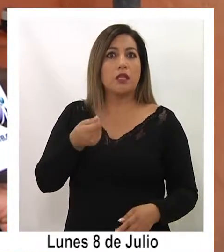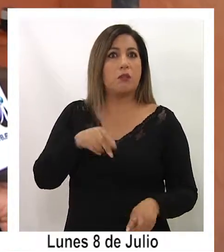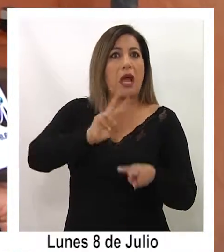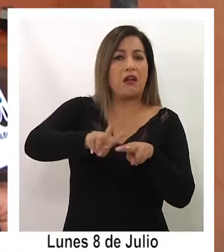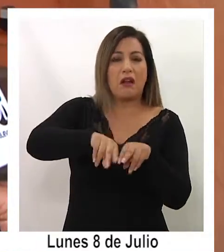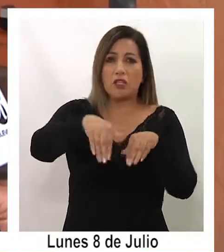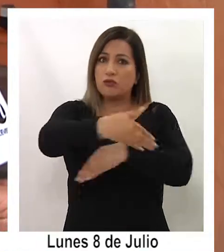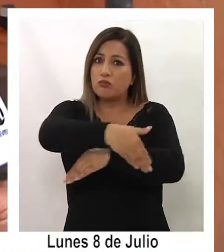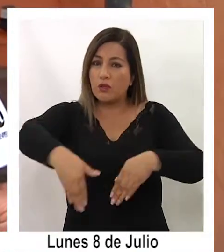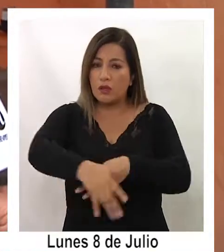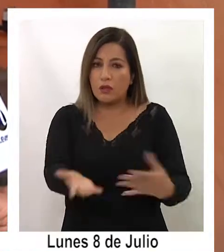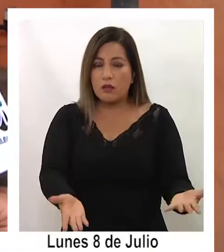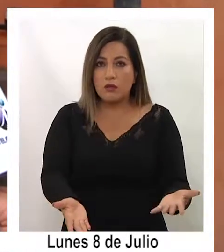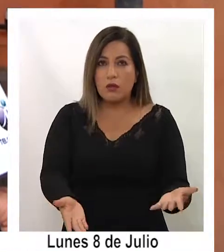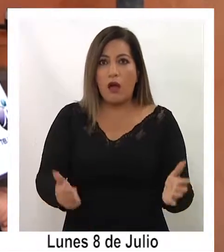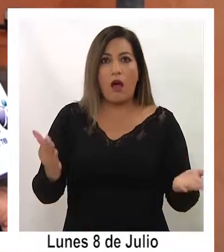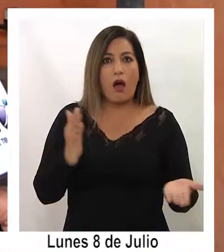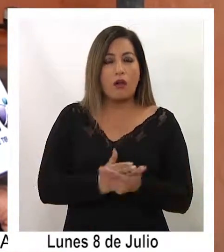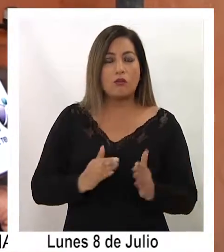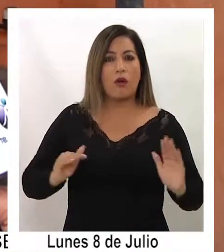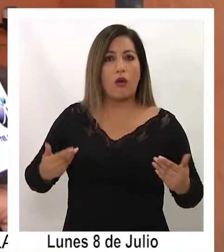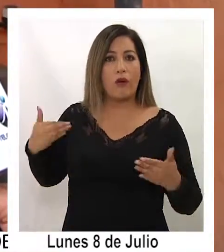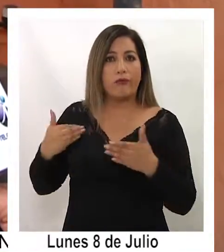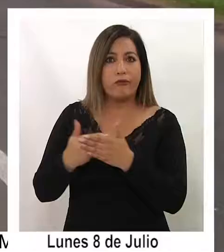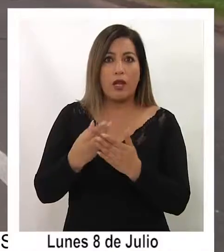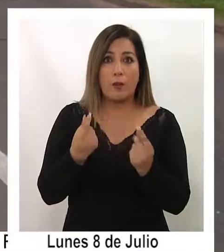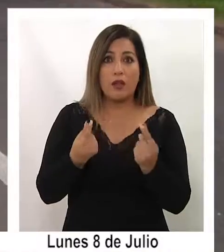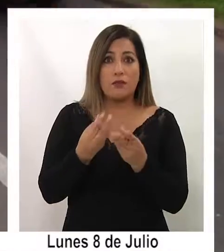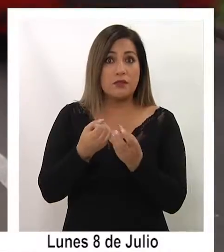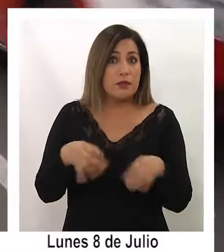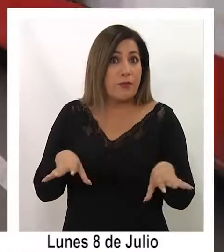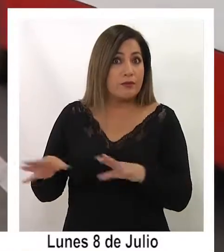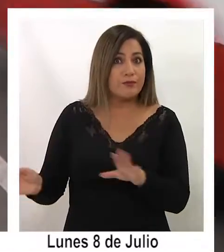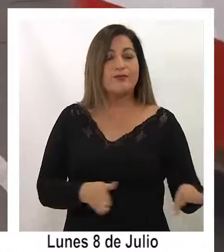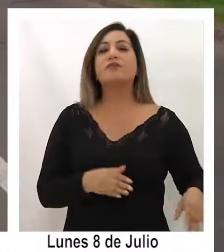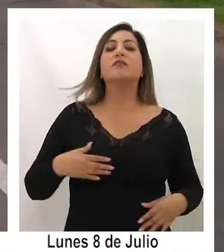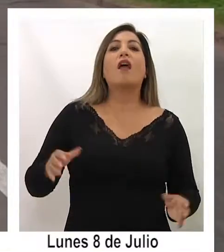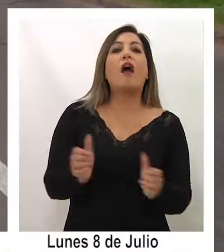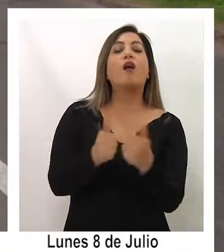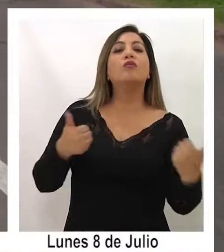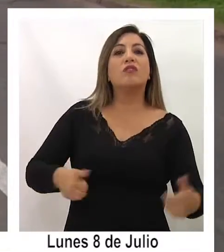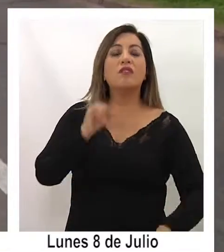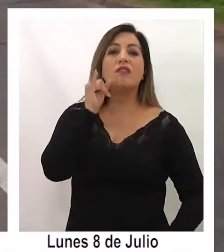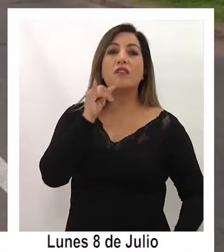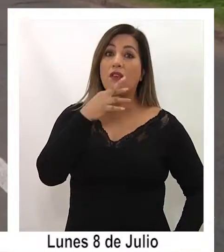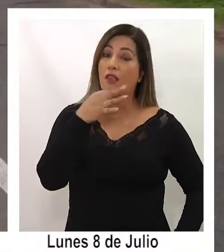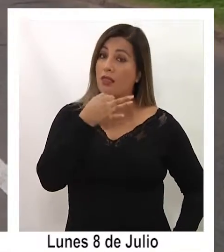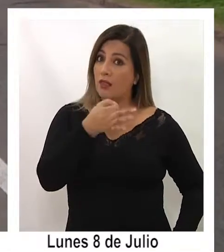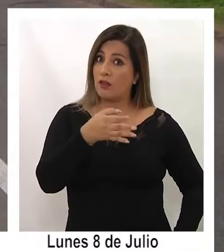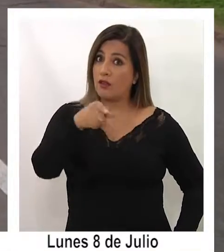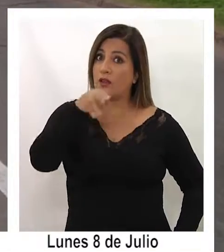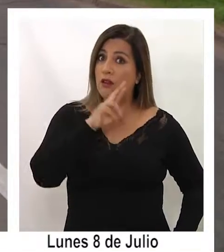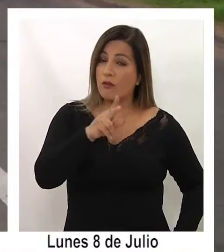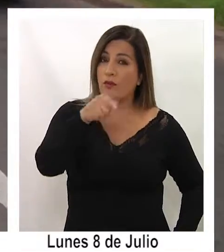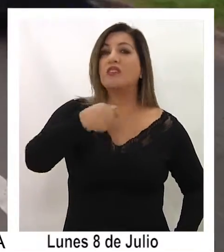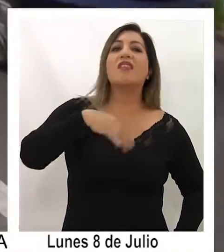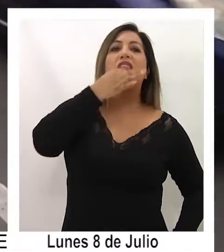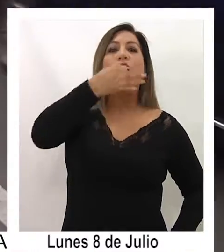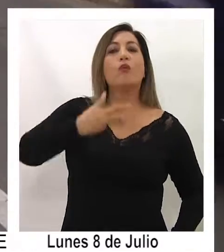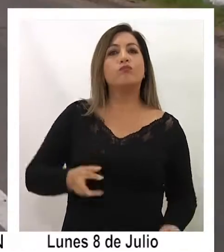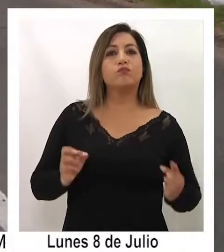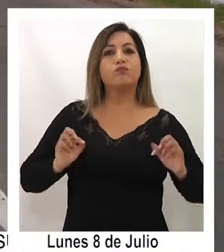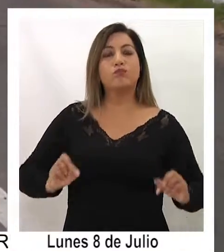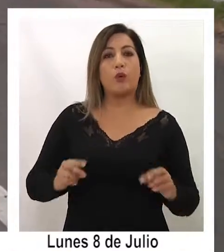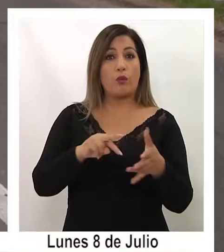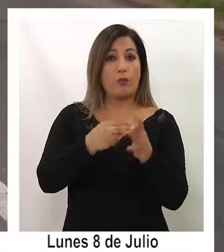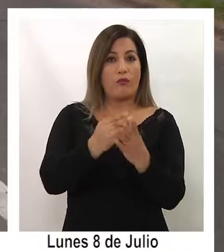arreglar esto. Y a la fecha parece que la plata se perdió. La autoridad regional dio respuesta al tema. Señalando la